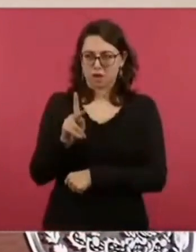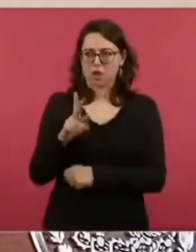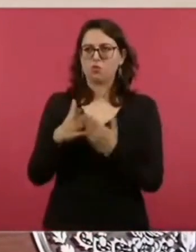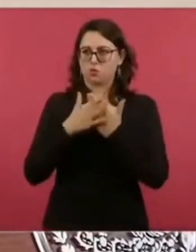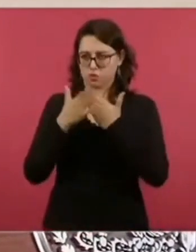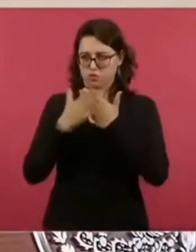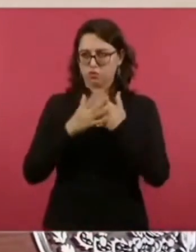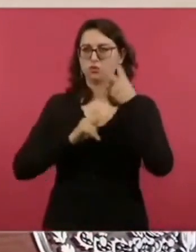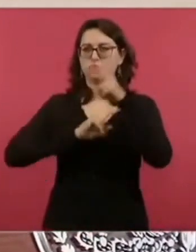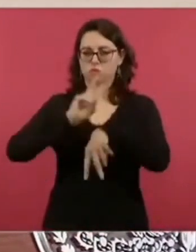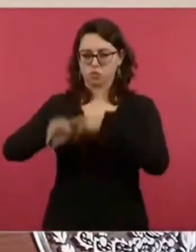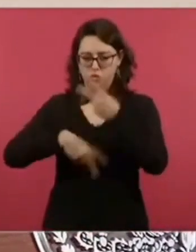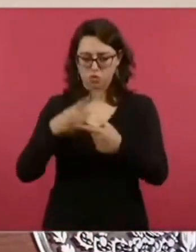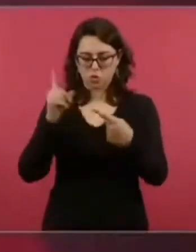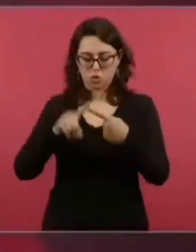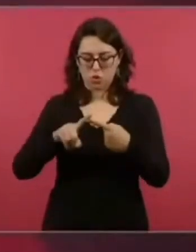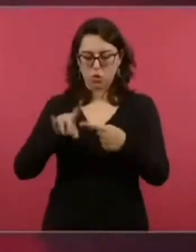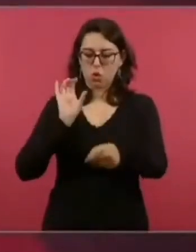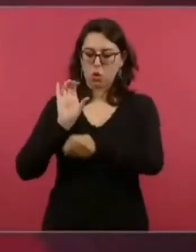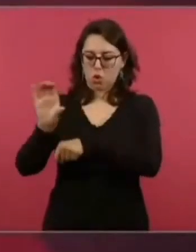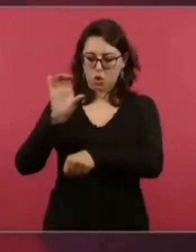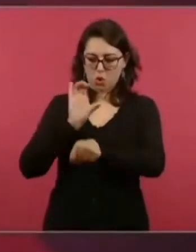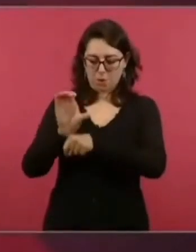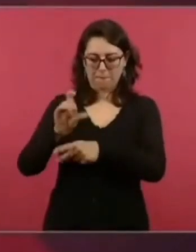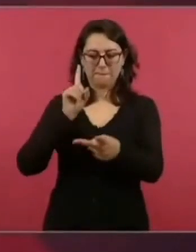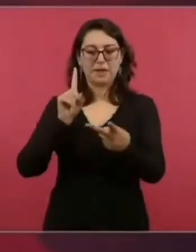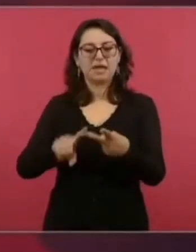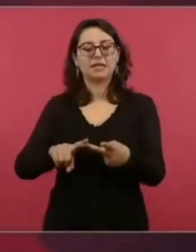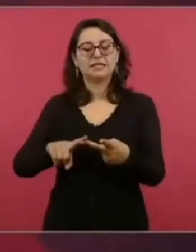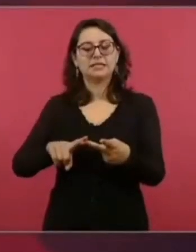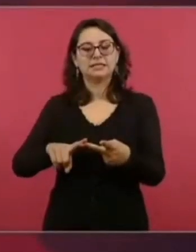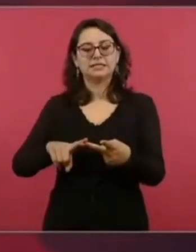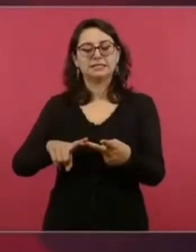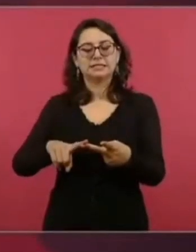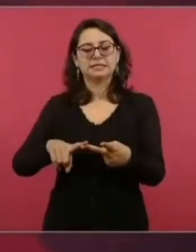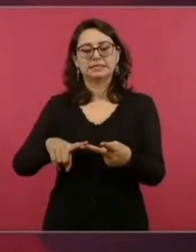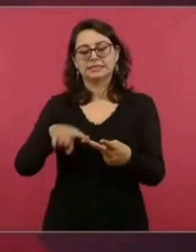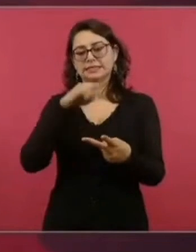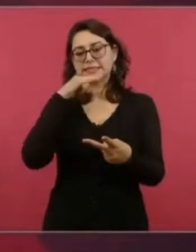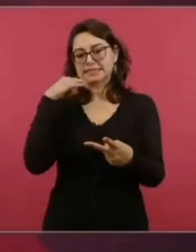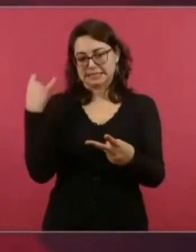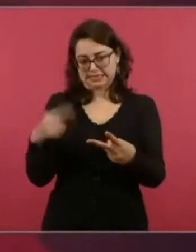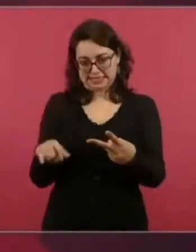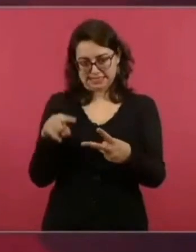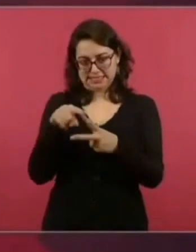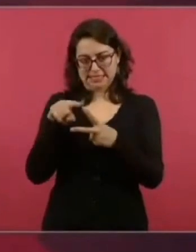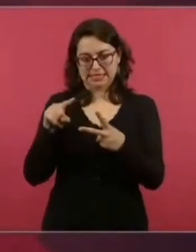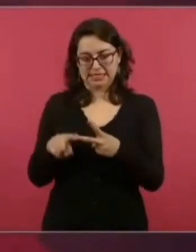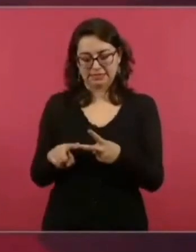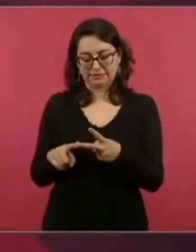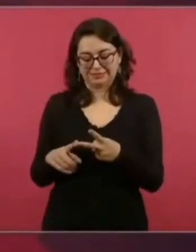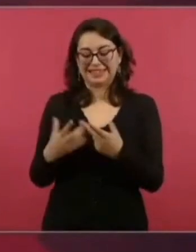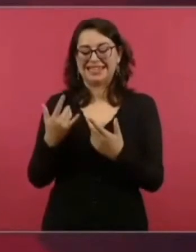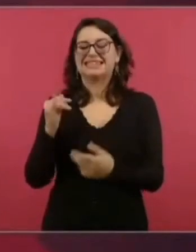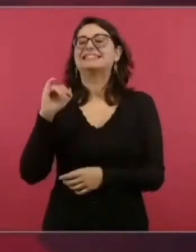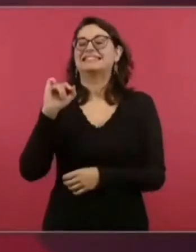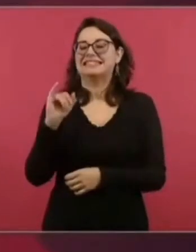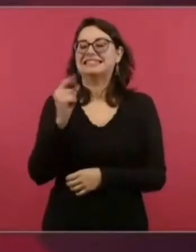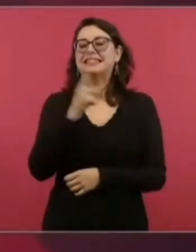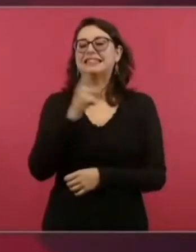Chile. Tengo que andar con cuidado también en qué me traslado,